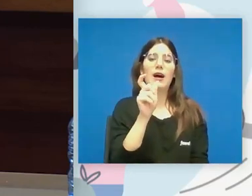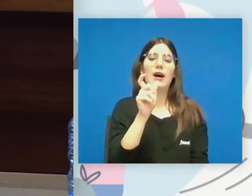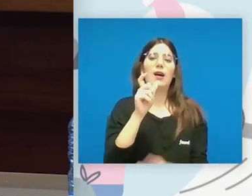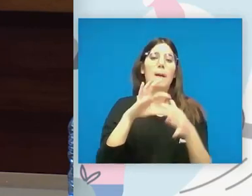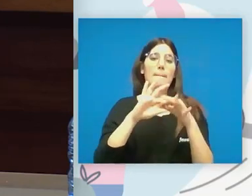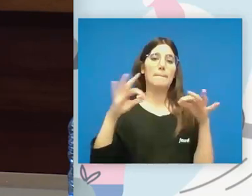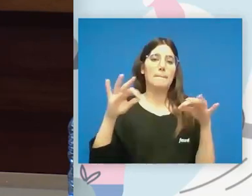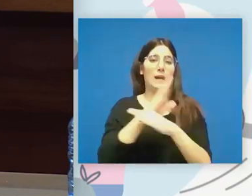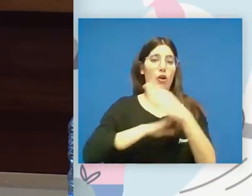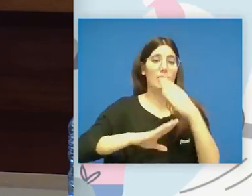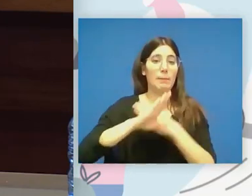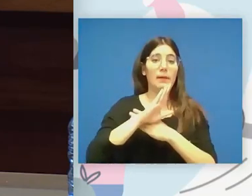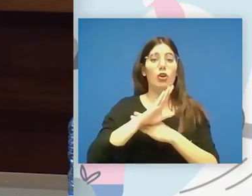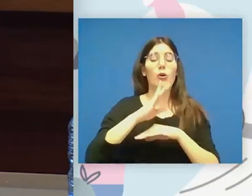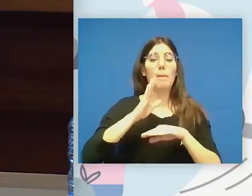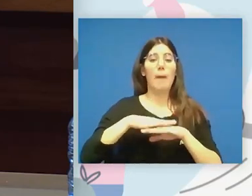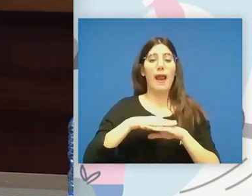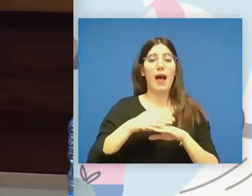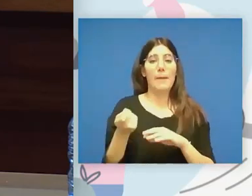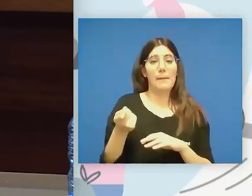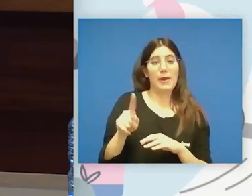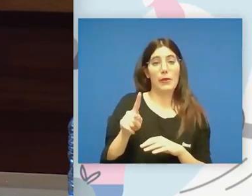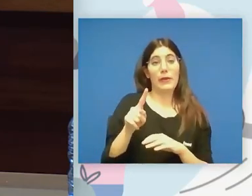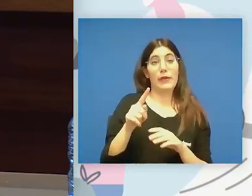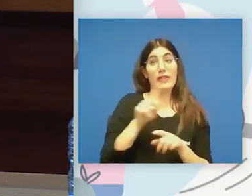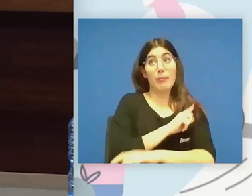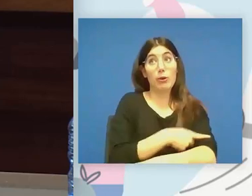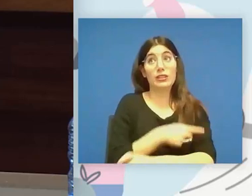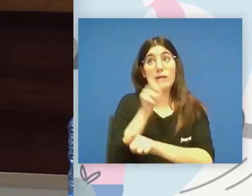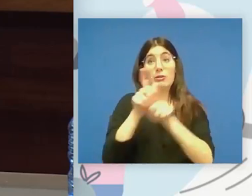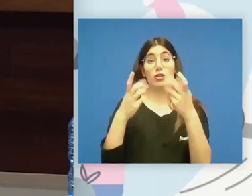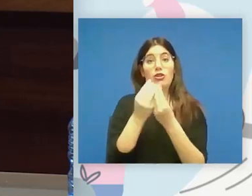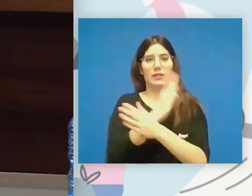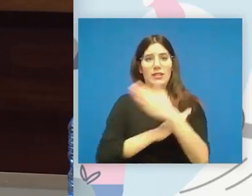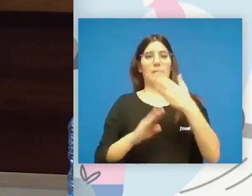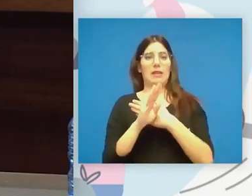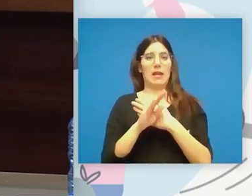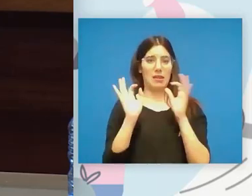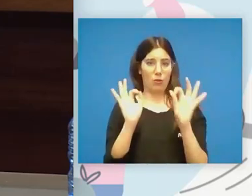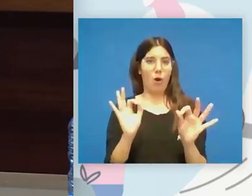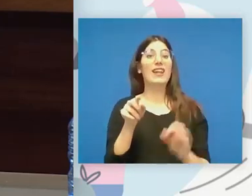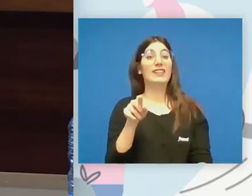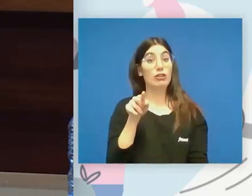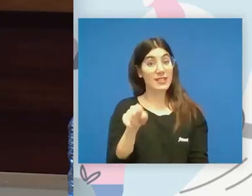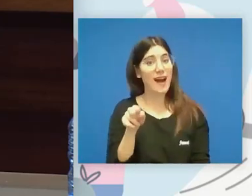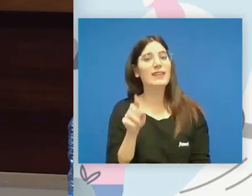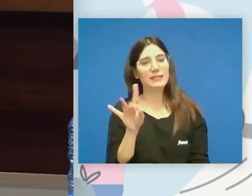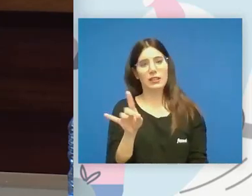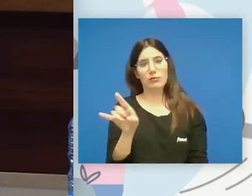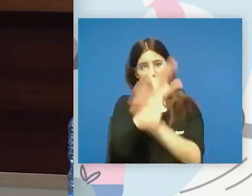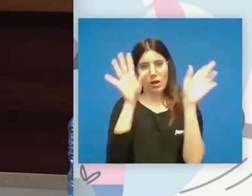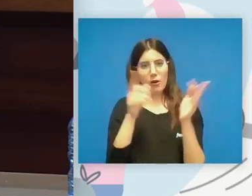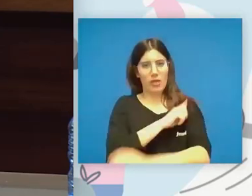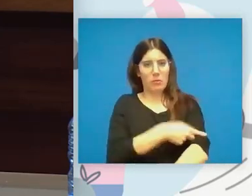un sinónimo de deporte de personas con discapacidad en ese sentido por supuesto que